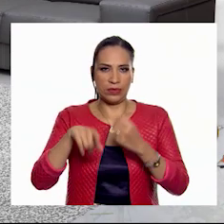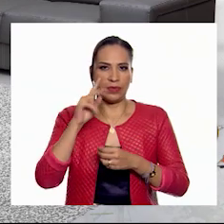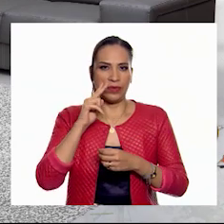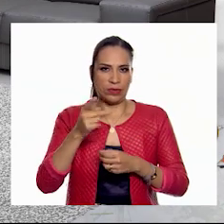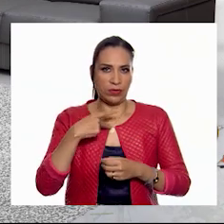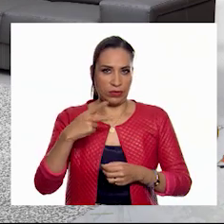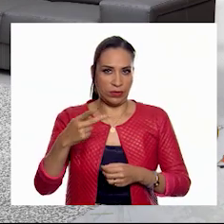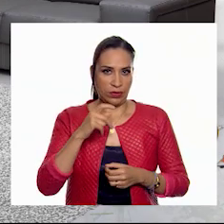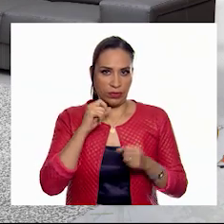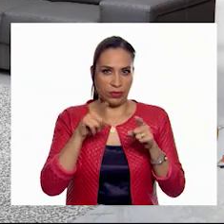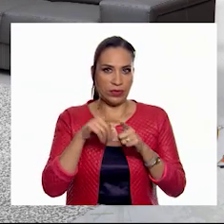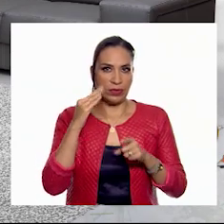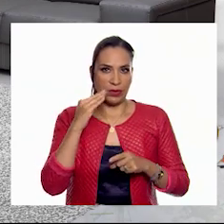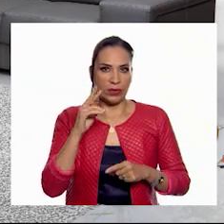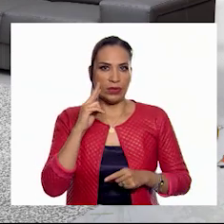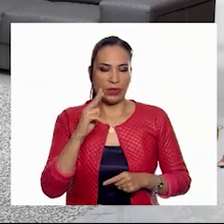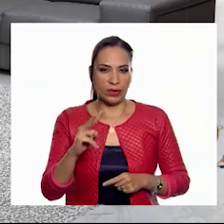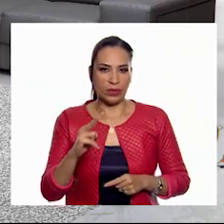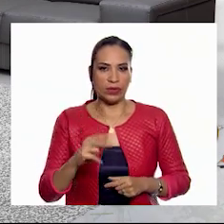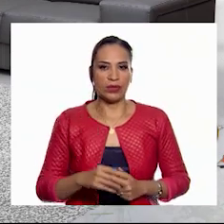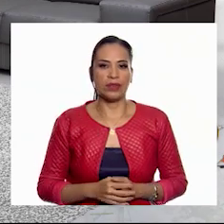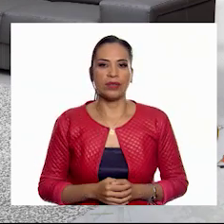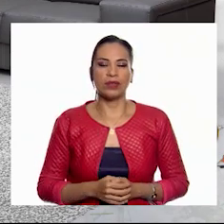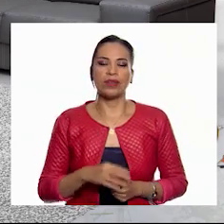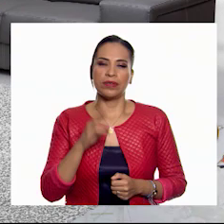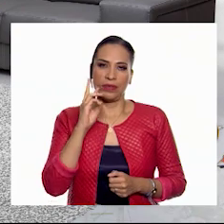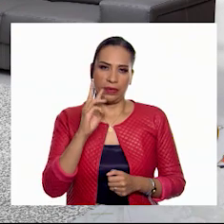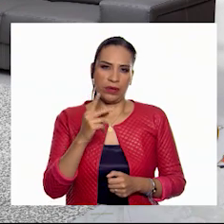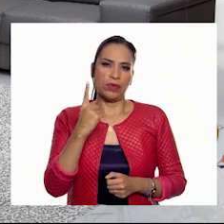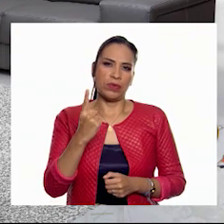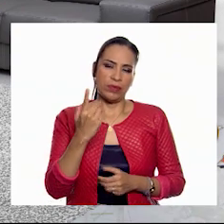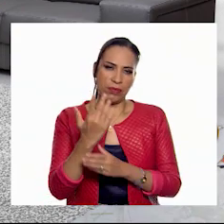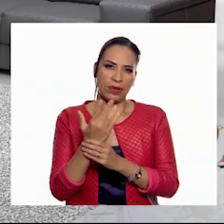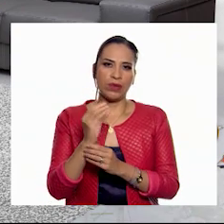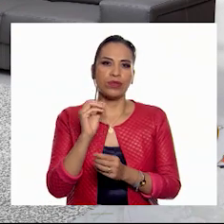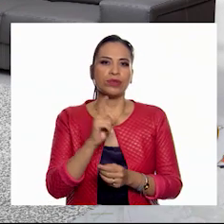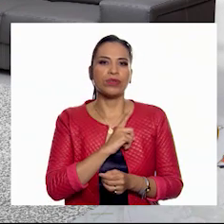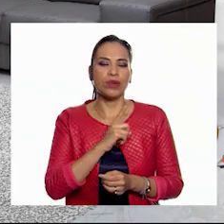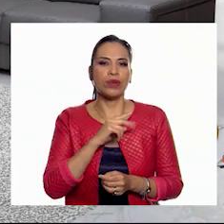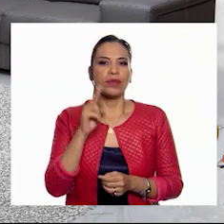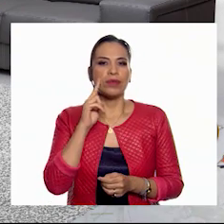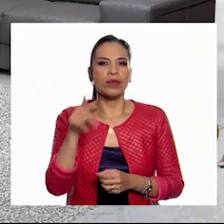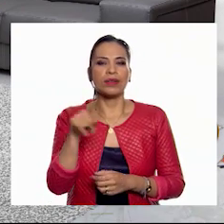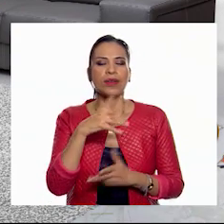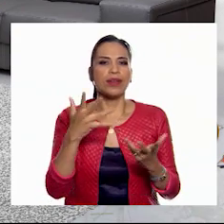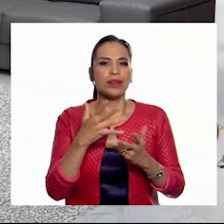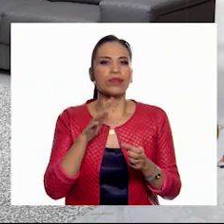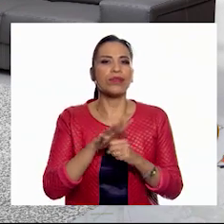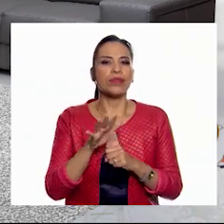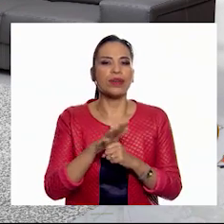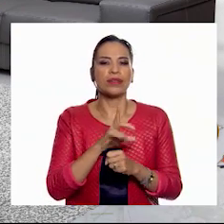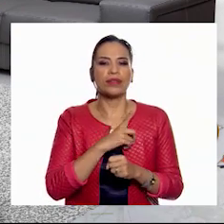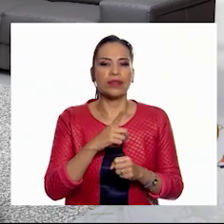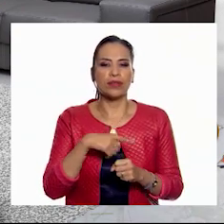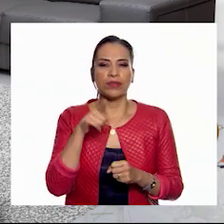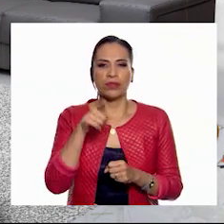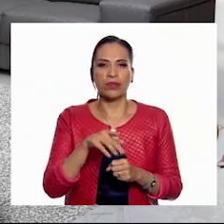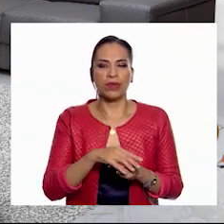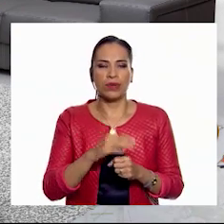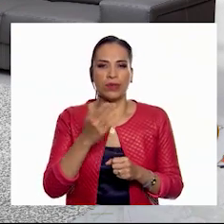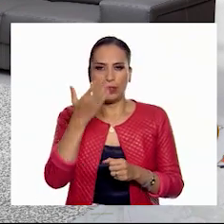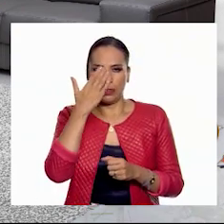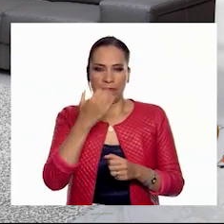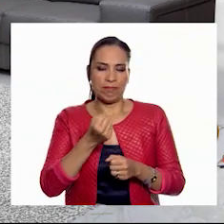tiempo? Ajá. Muy bien. Y el tercero con una sola mano. Pero el reto o la consigna es que sea tu mano menos